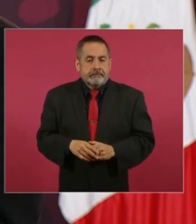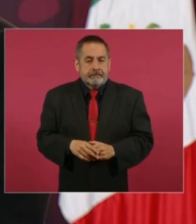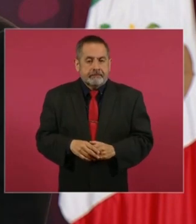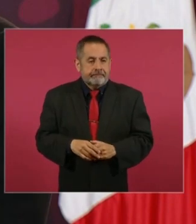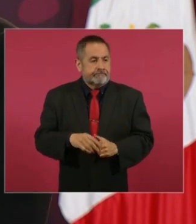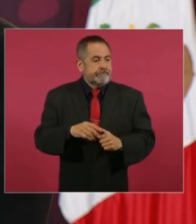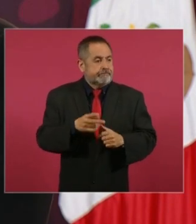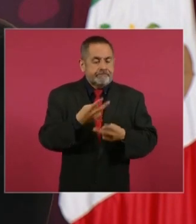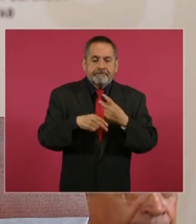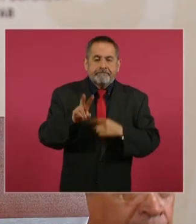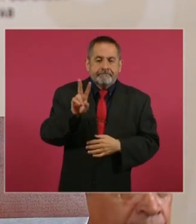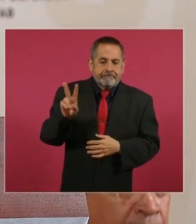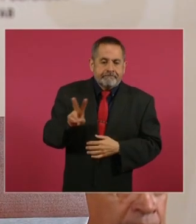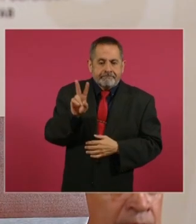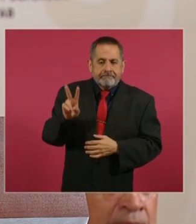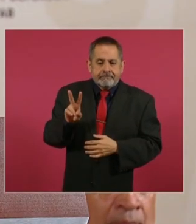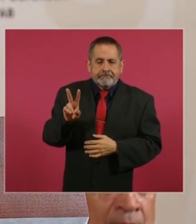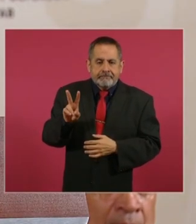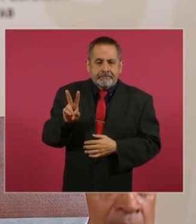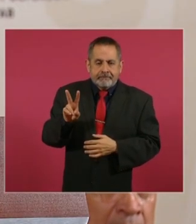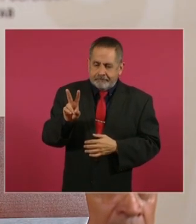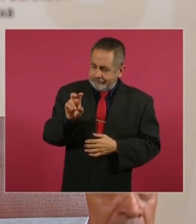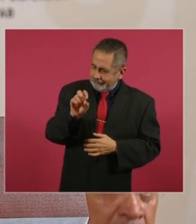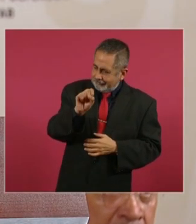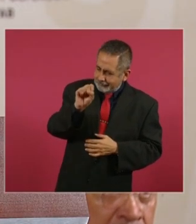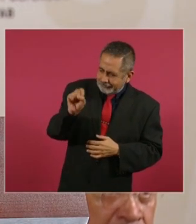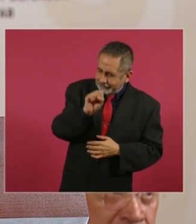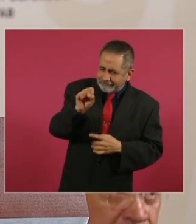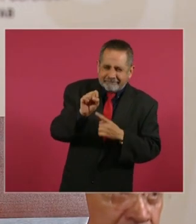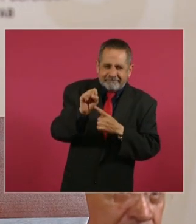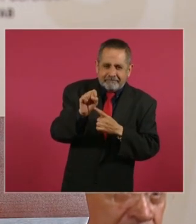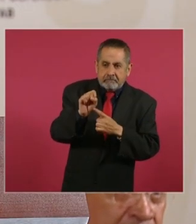sabadazo,